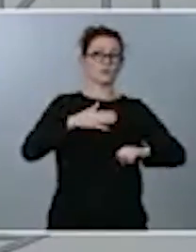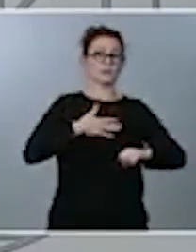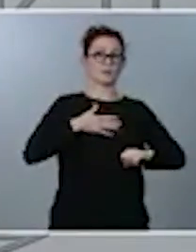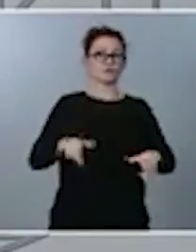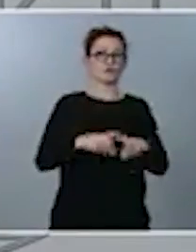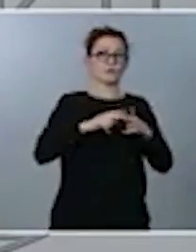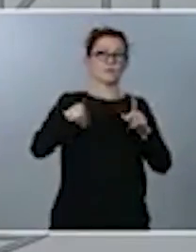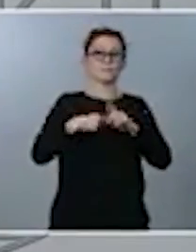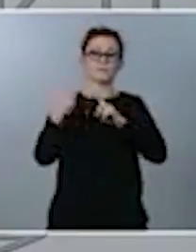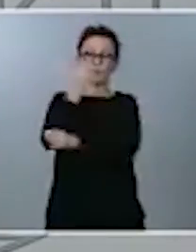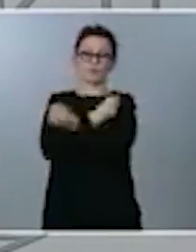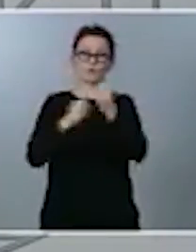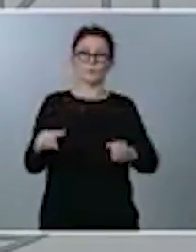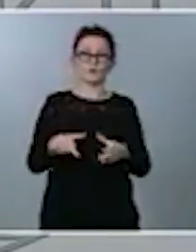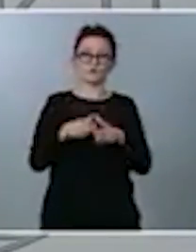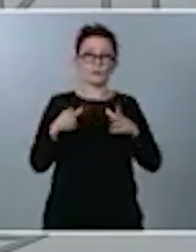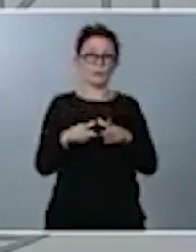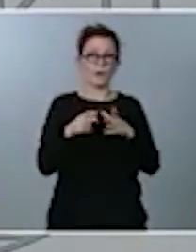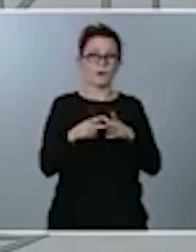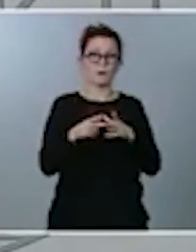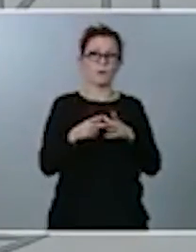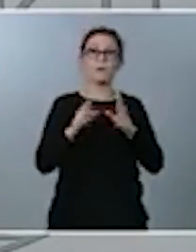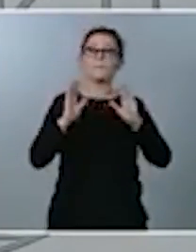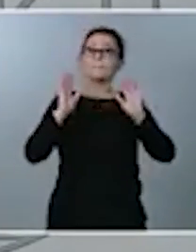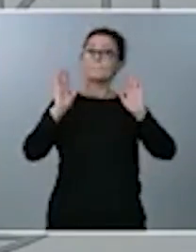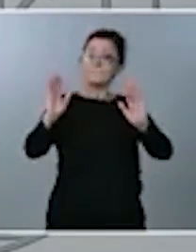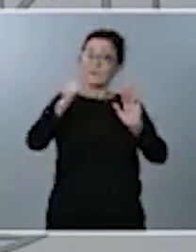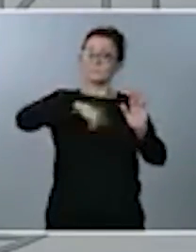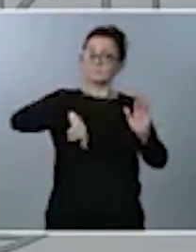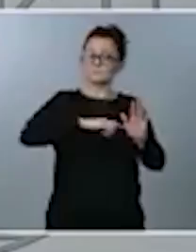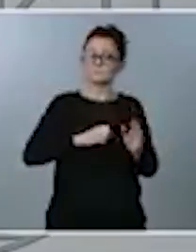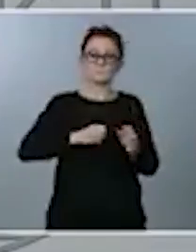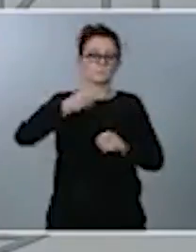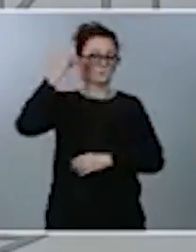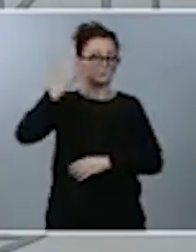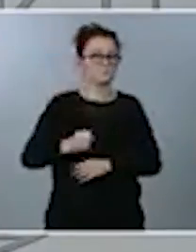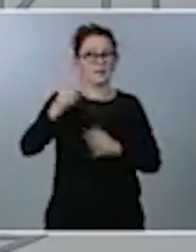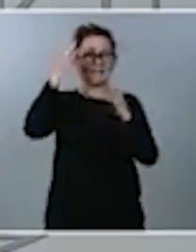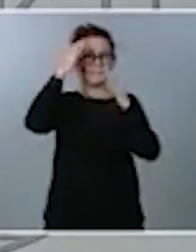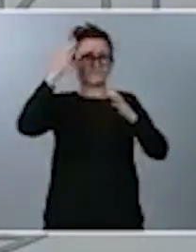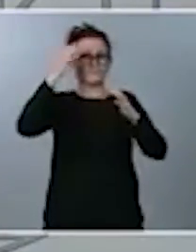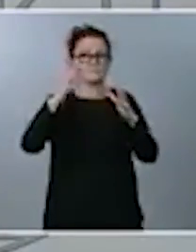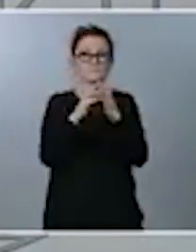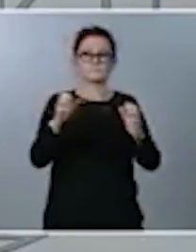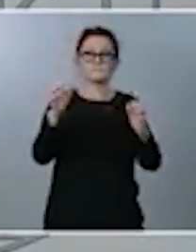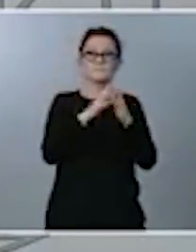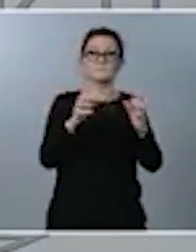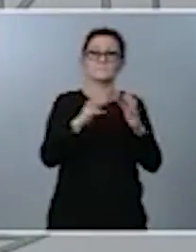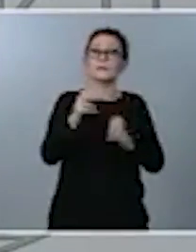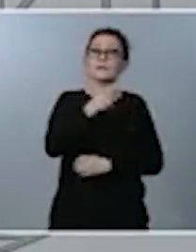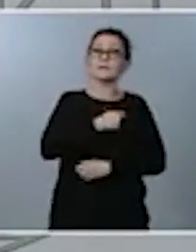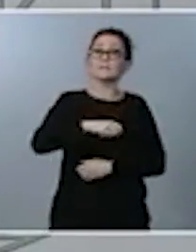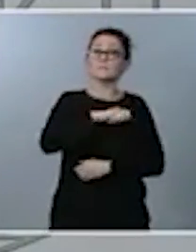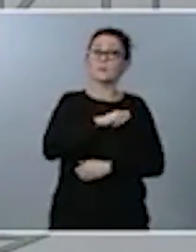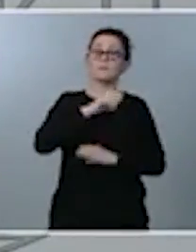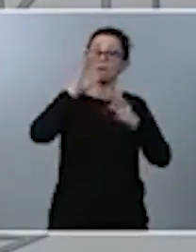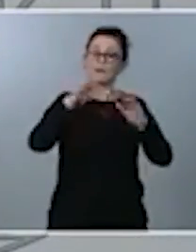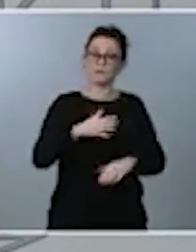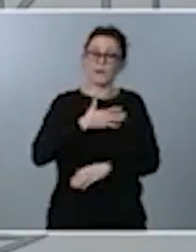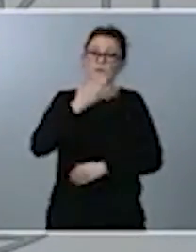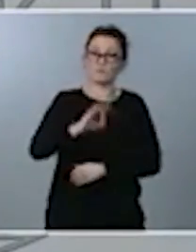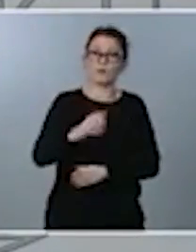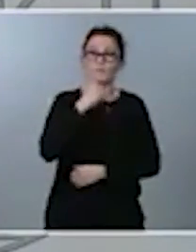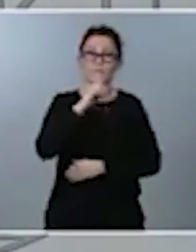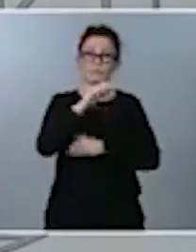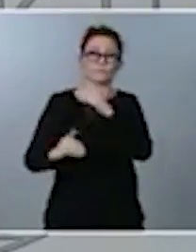social. Pero tenemos la certeza, la esperanza de que España logrará superar estas dificultades si